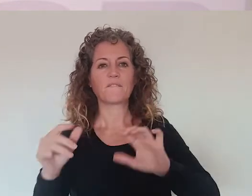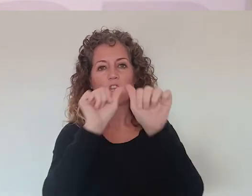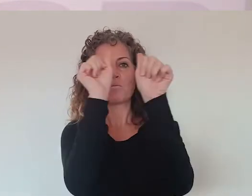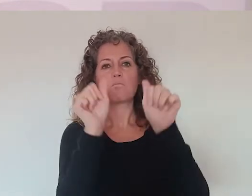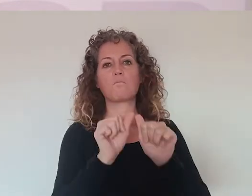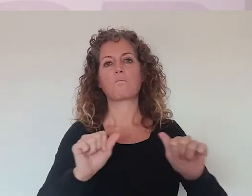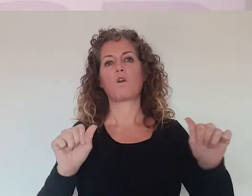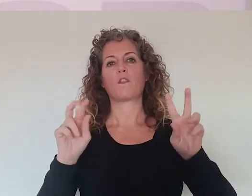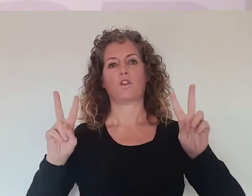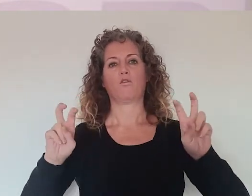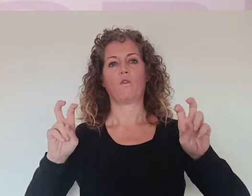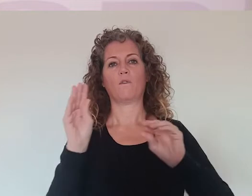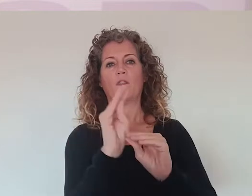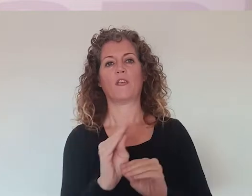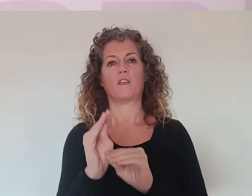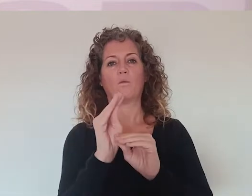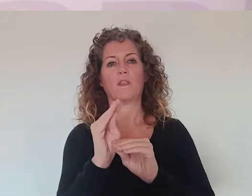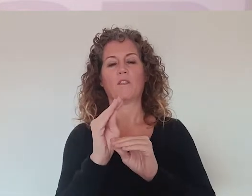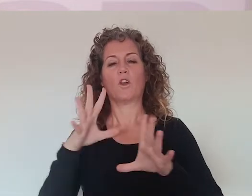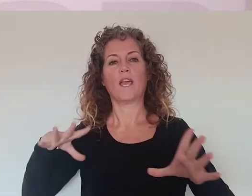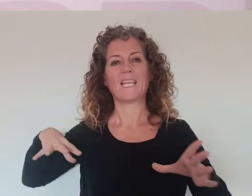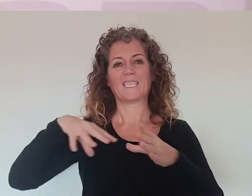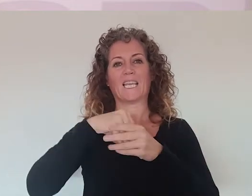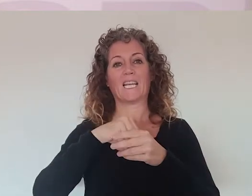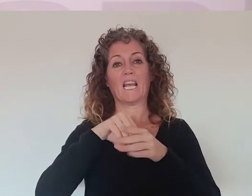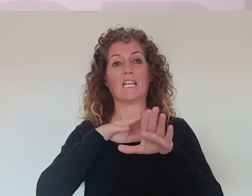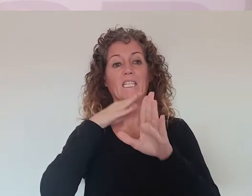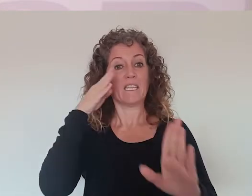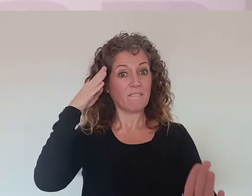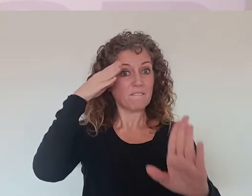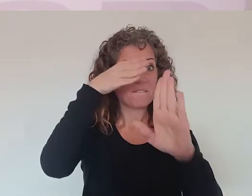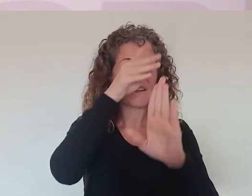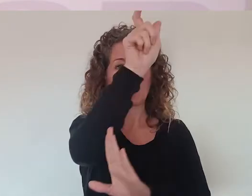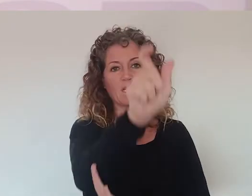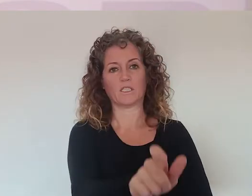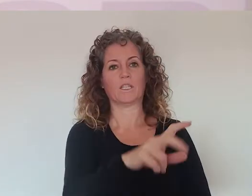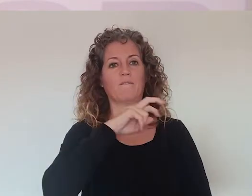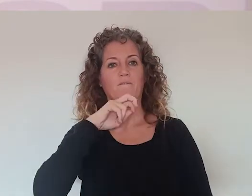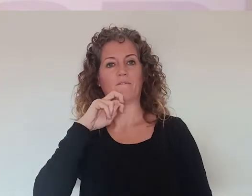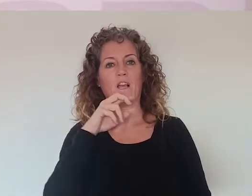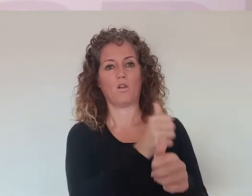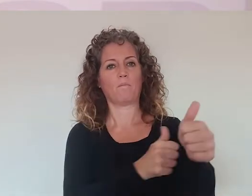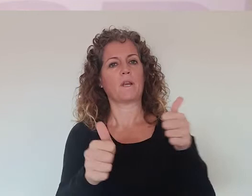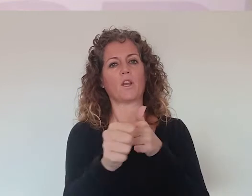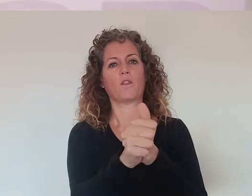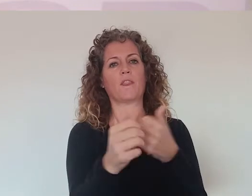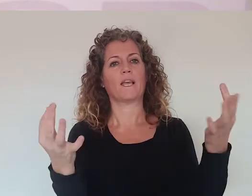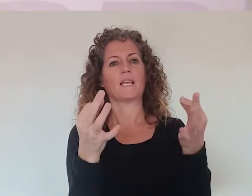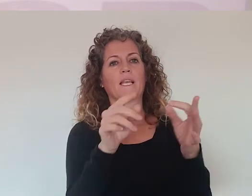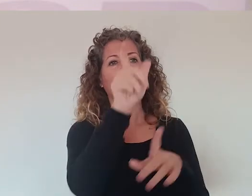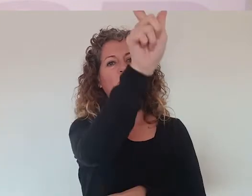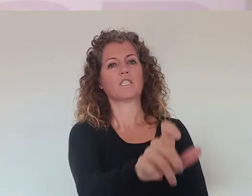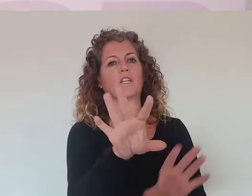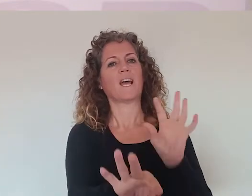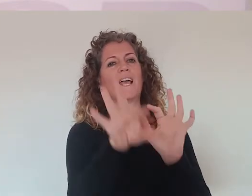que transitar hacia un nuevo modelo de cuidado integral y centrado en la persona, donde se valore y